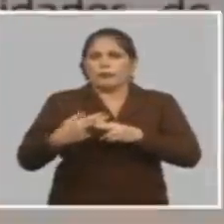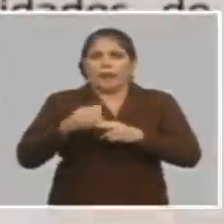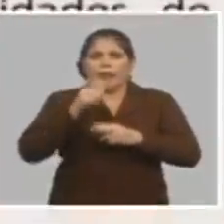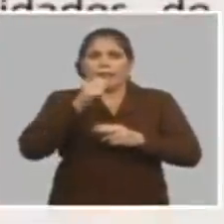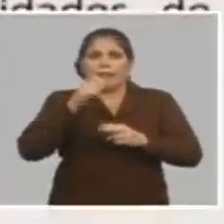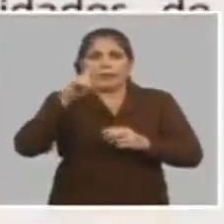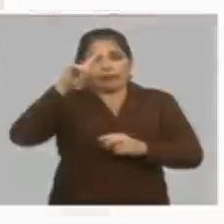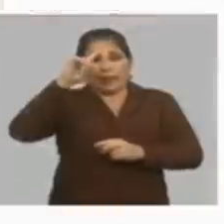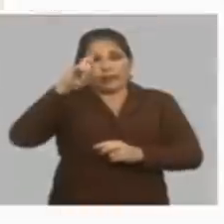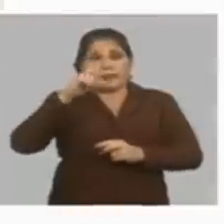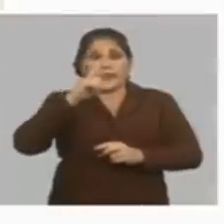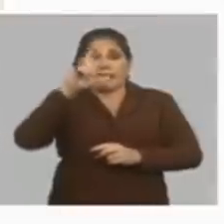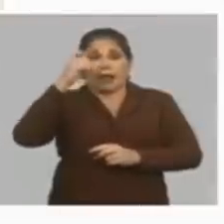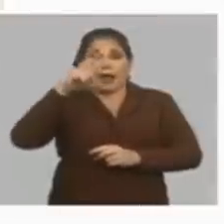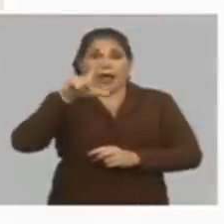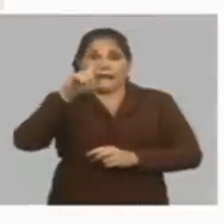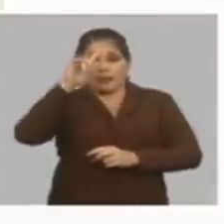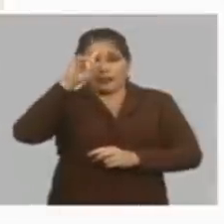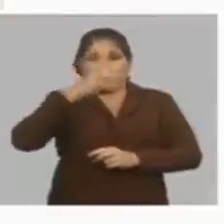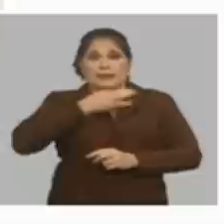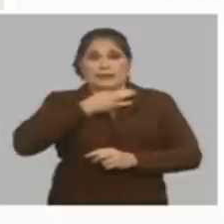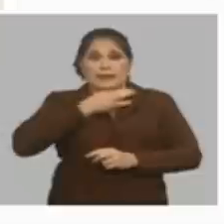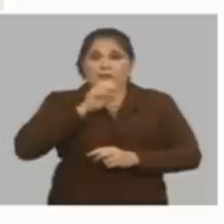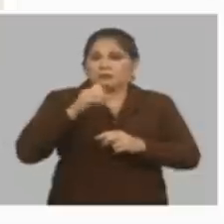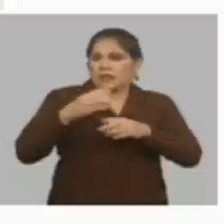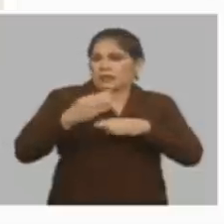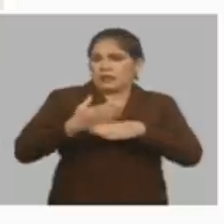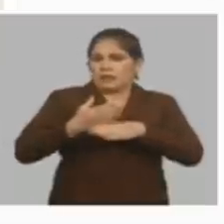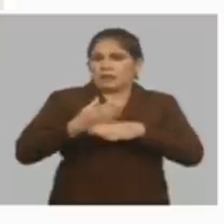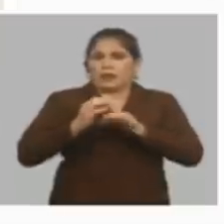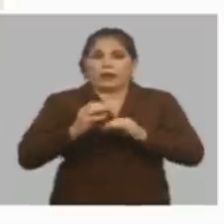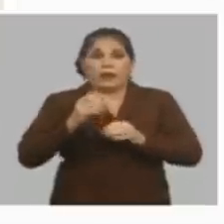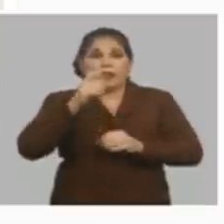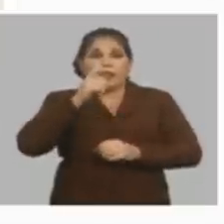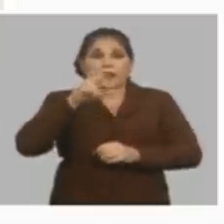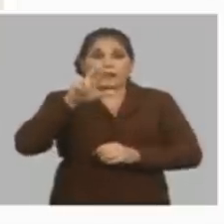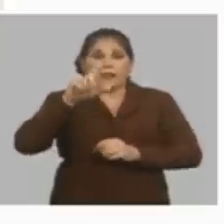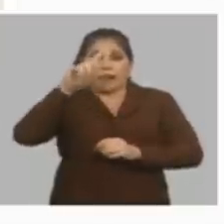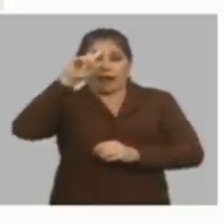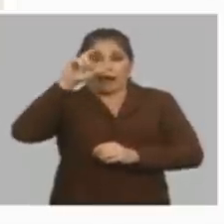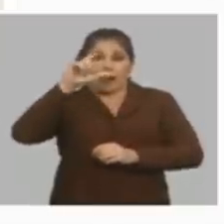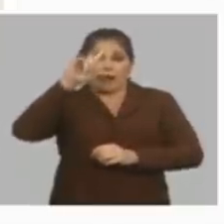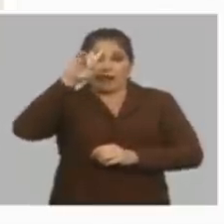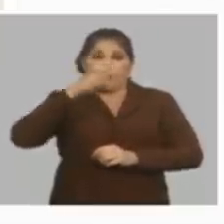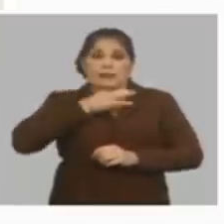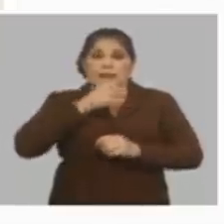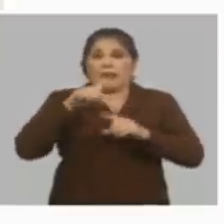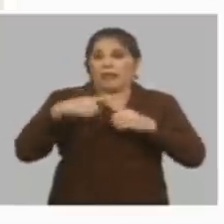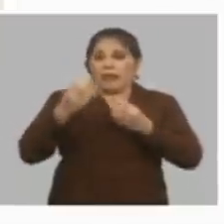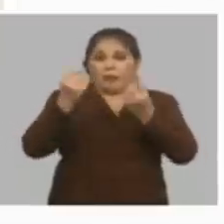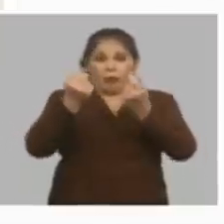descalce asociado a la devaluación eso se llama descalce de moneda ¿qué quiere decir descalce de moneda?